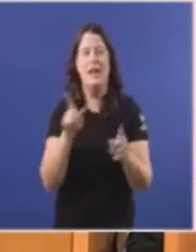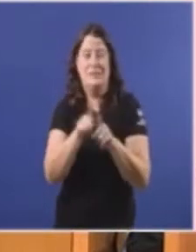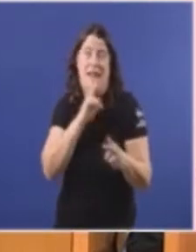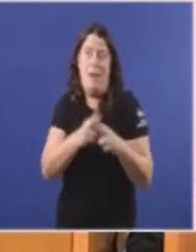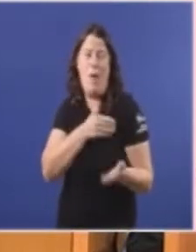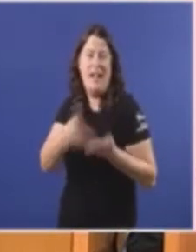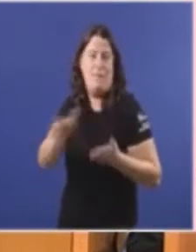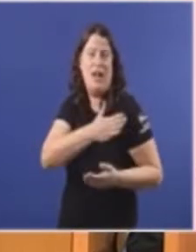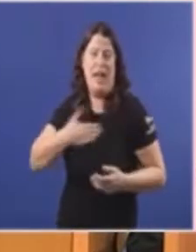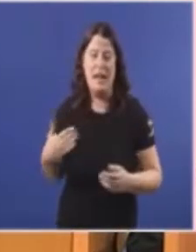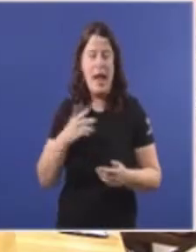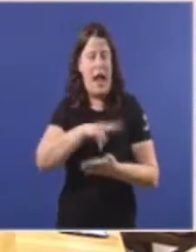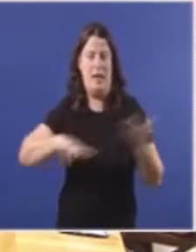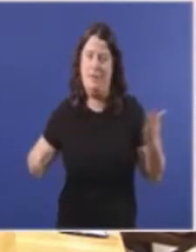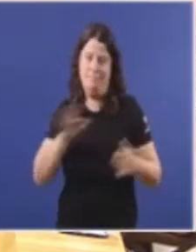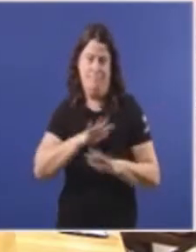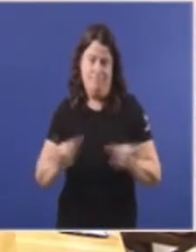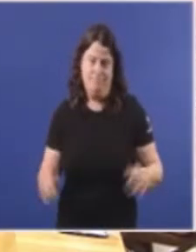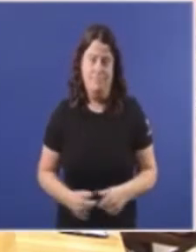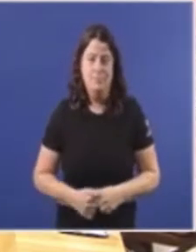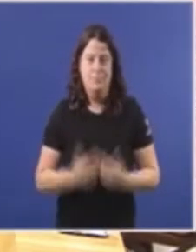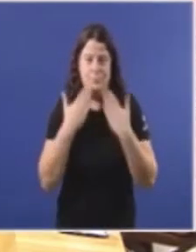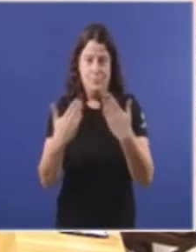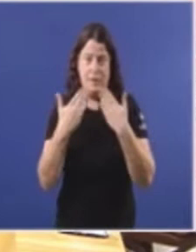Que Galicia non merece Gracias, señor presidente Gracias